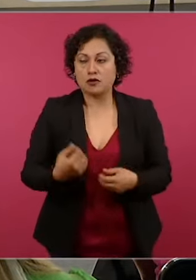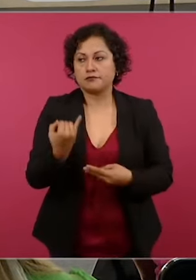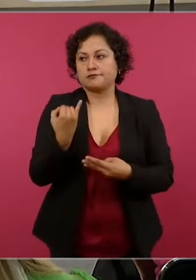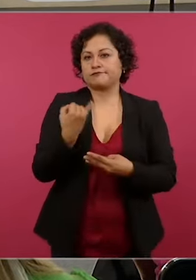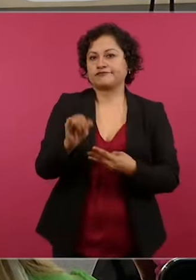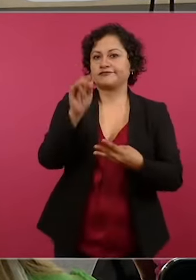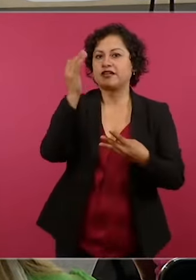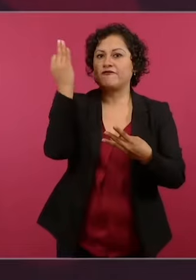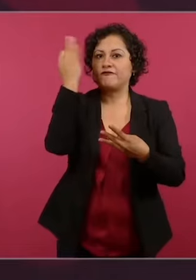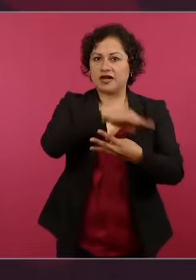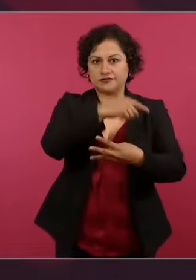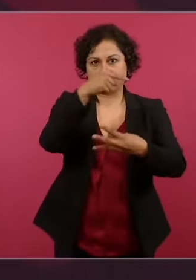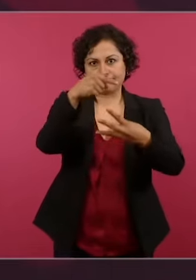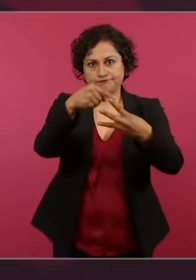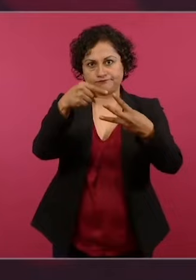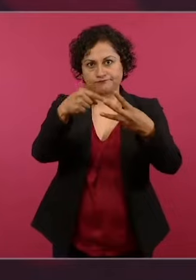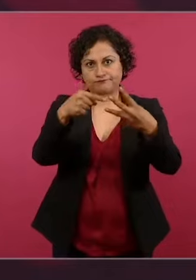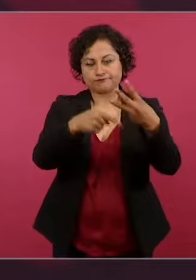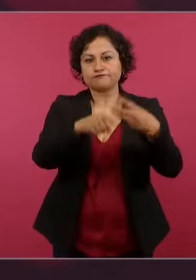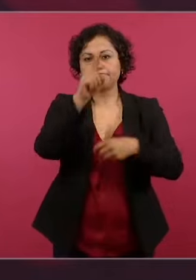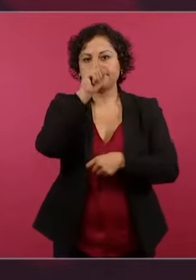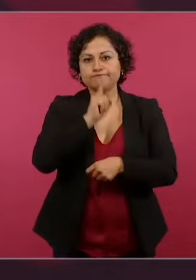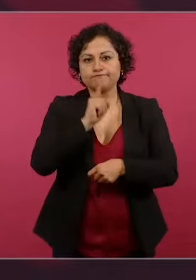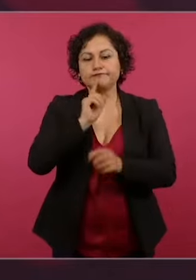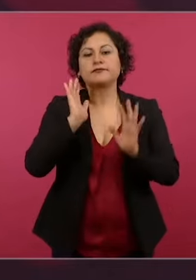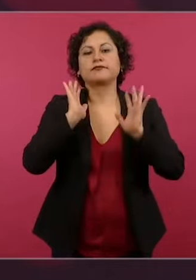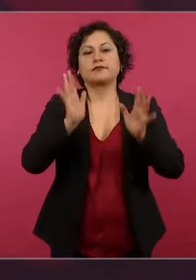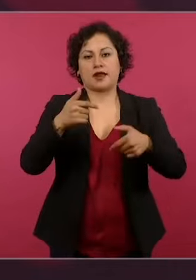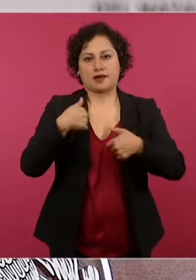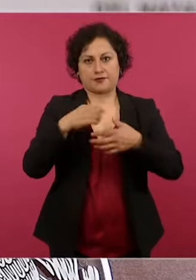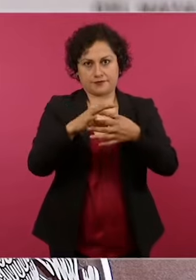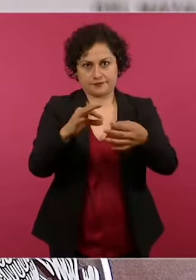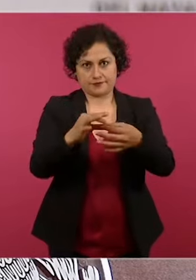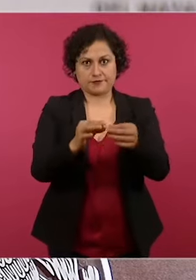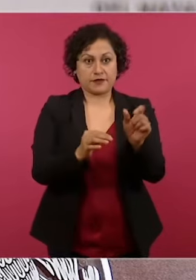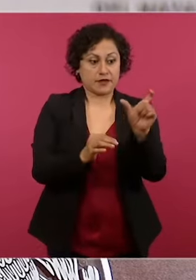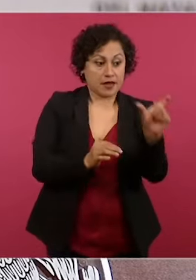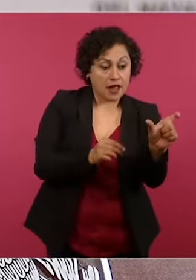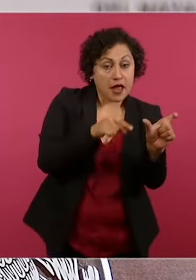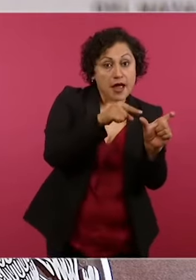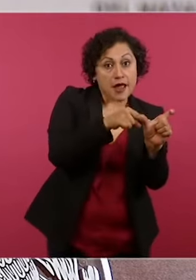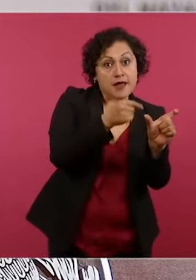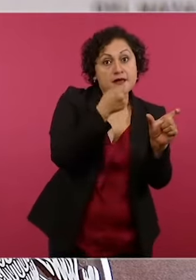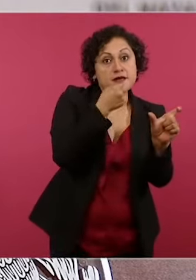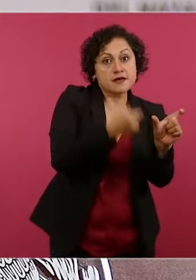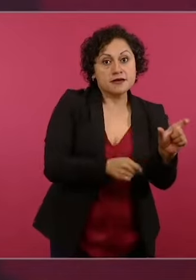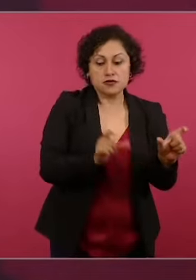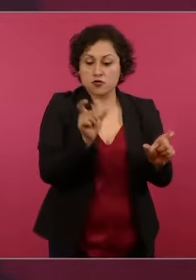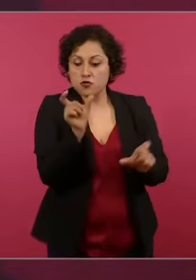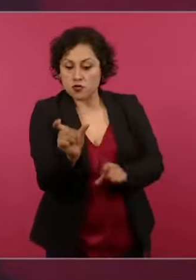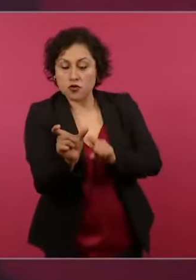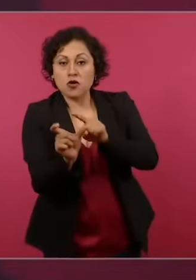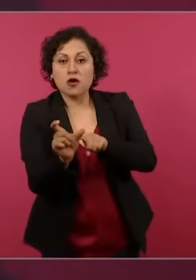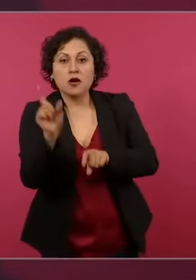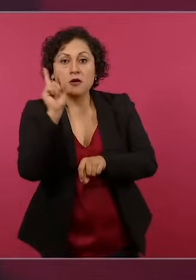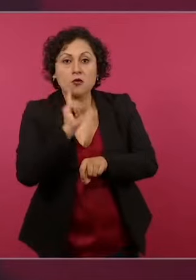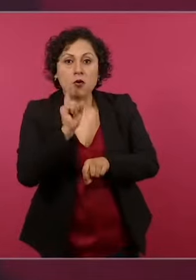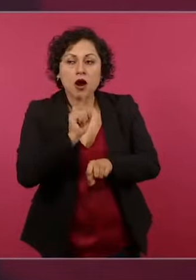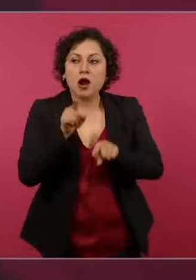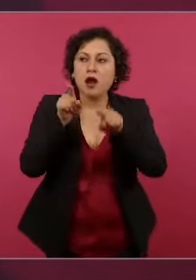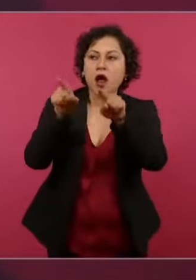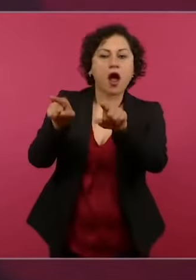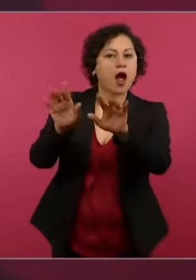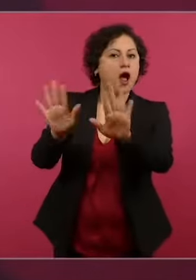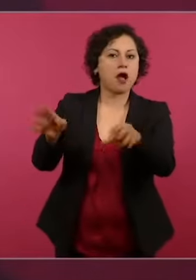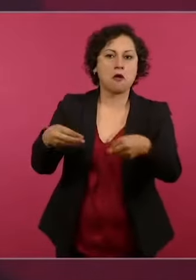Como dije, las personas cuyas credenciales se hallaron están vivas, en buen estado de salud y